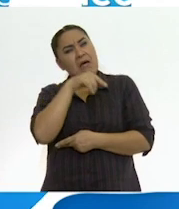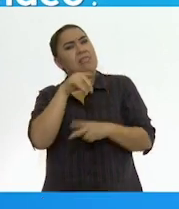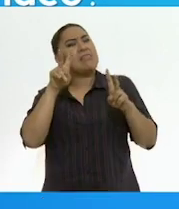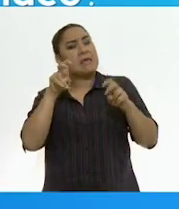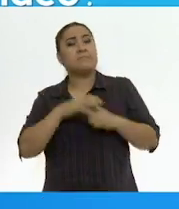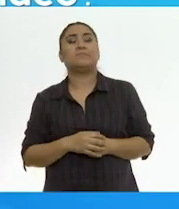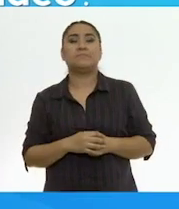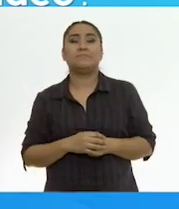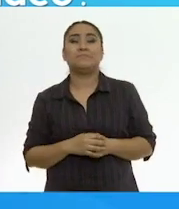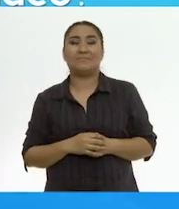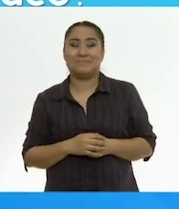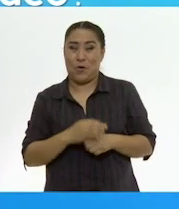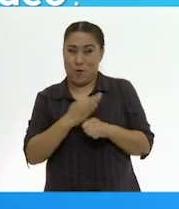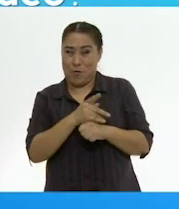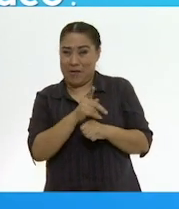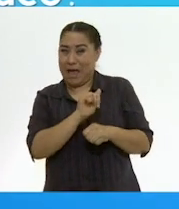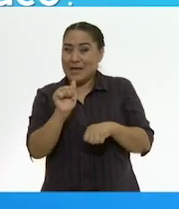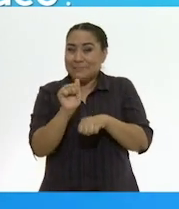¿Qué hacen los personajes del video?